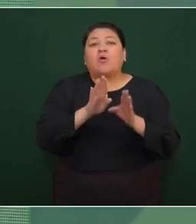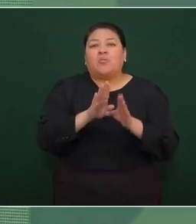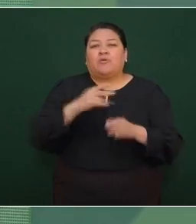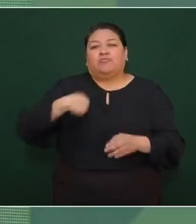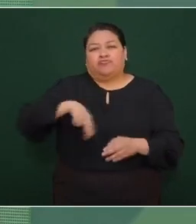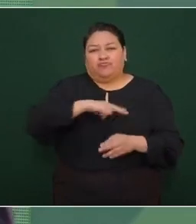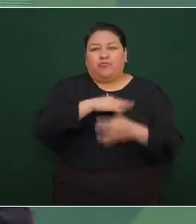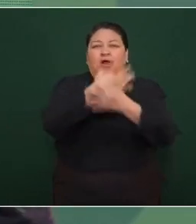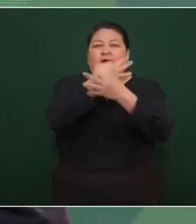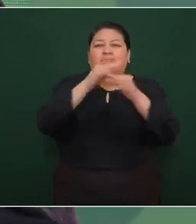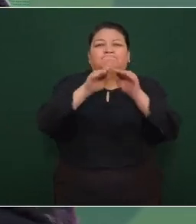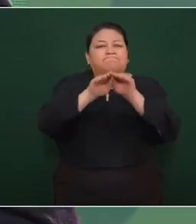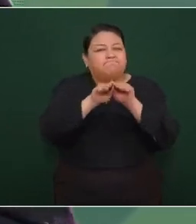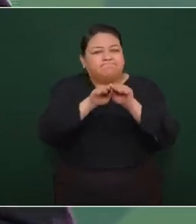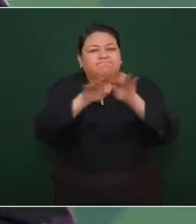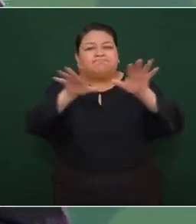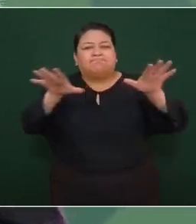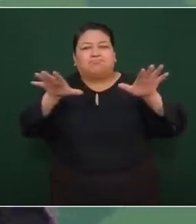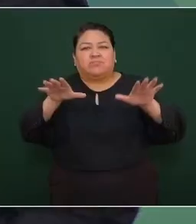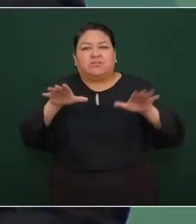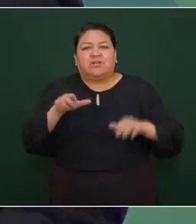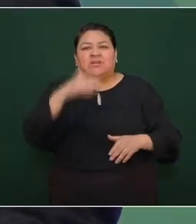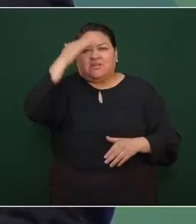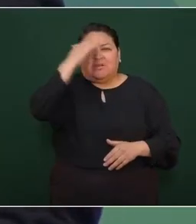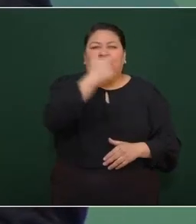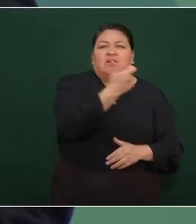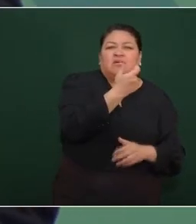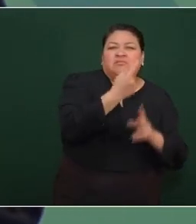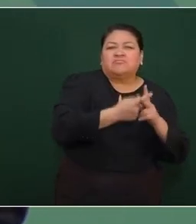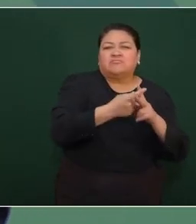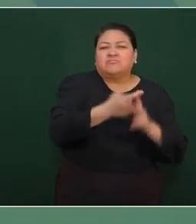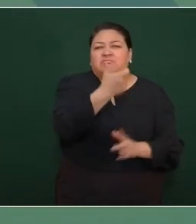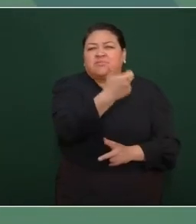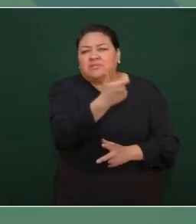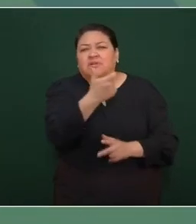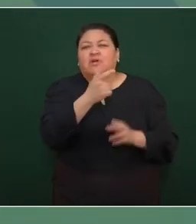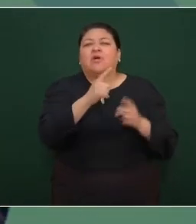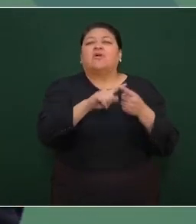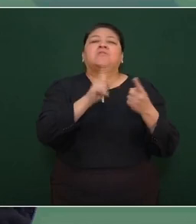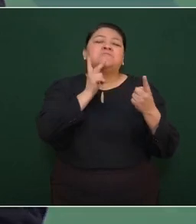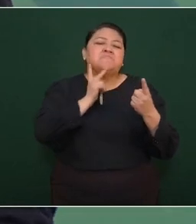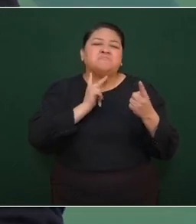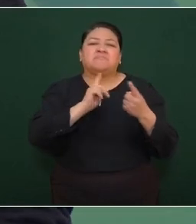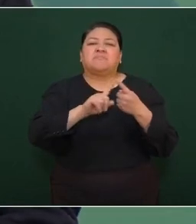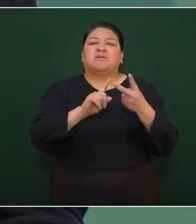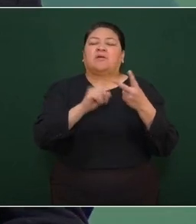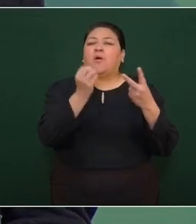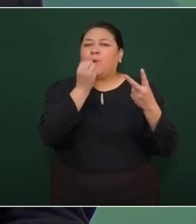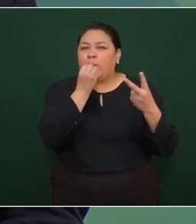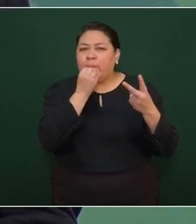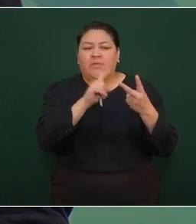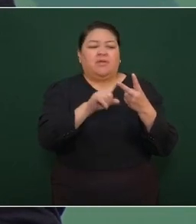sobre quién es quién en los precios de combustibles, alimentos.